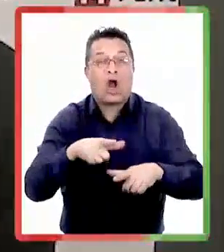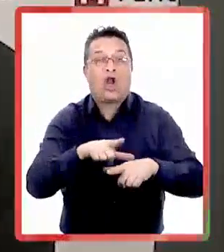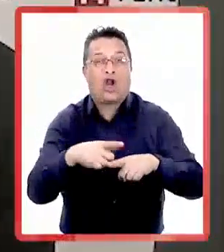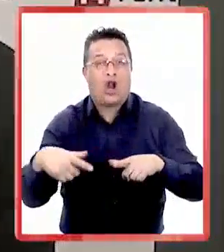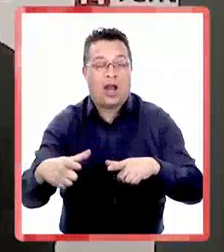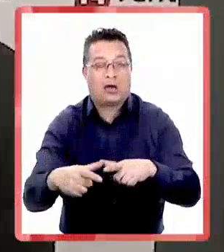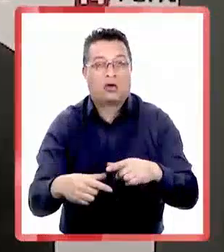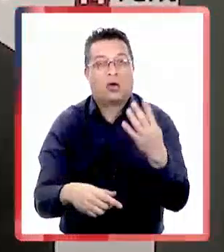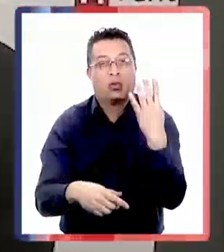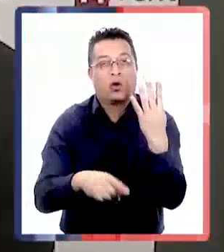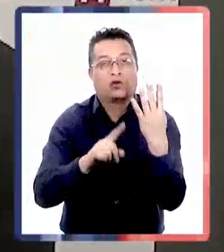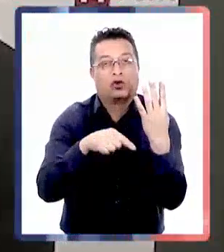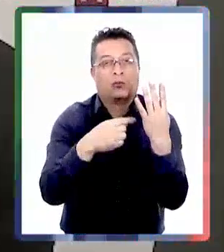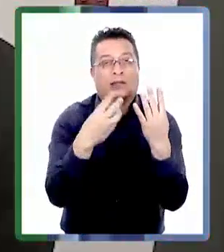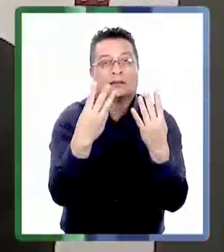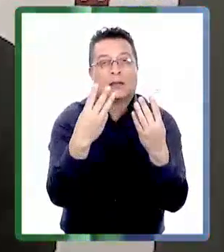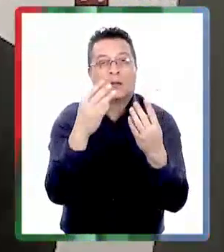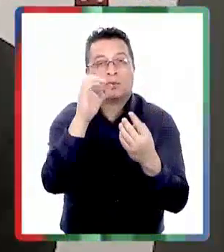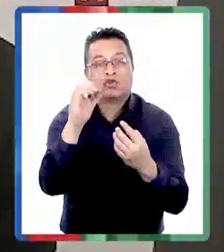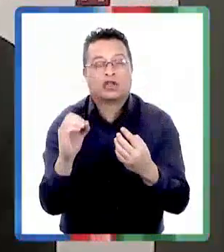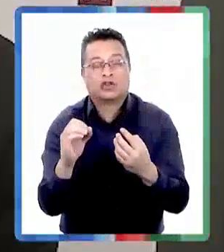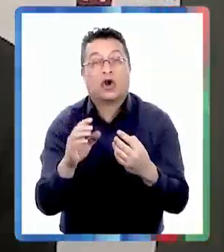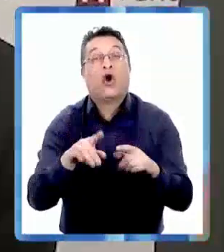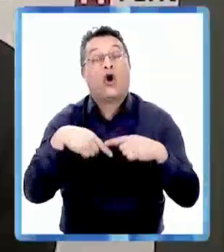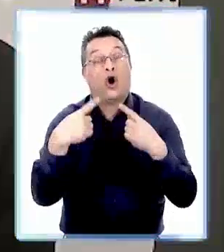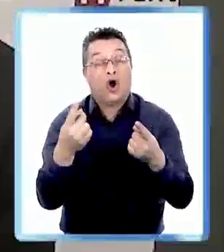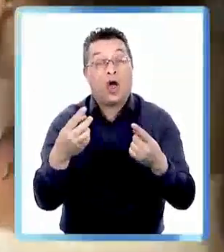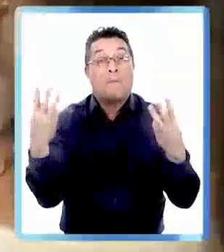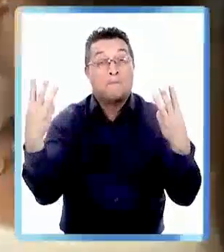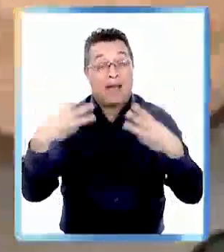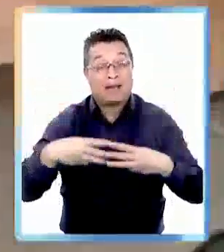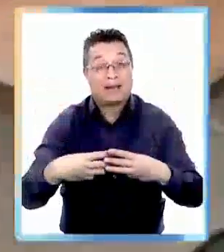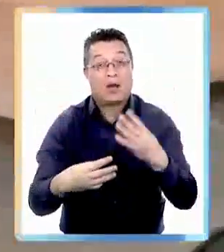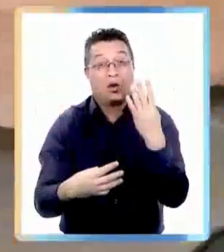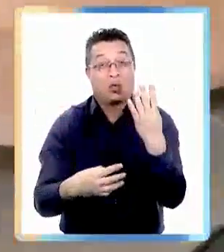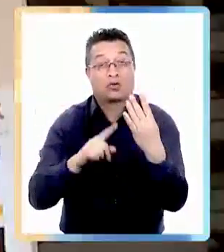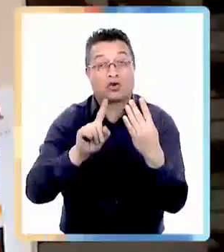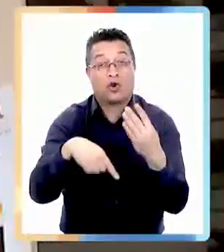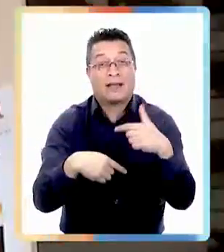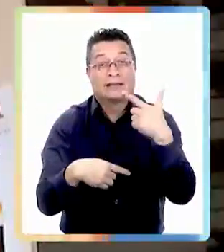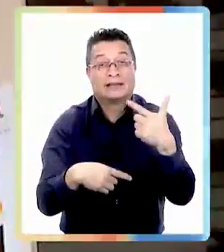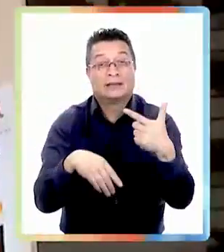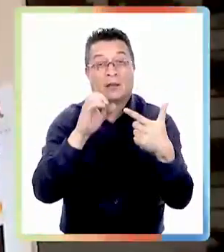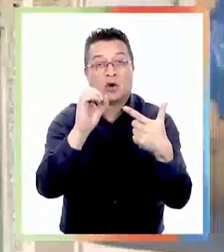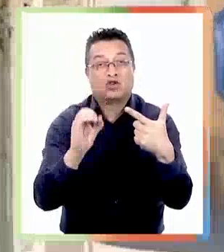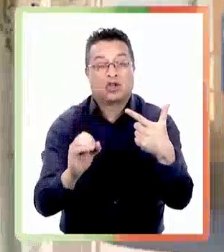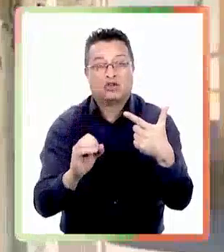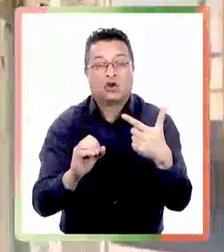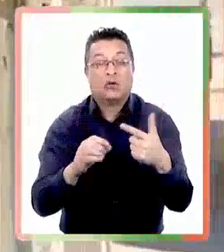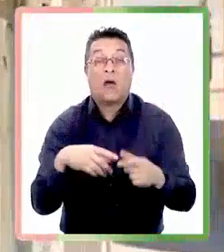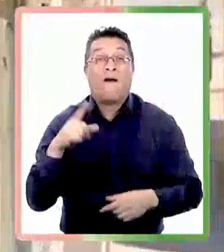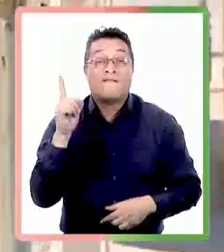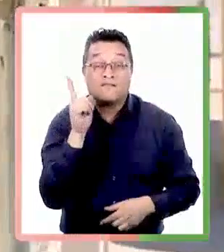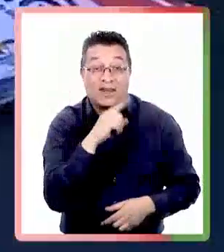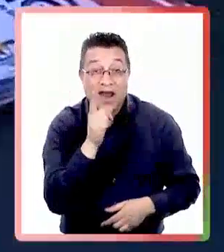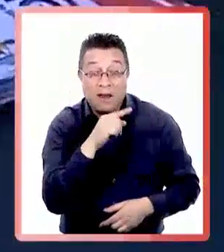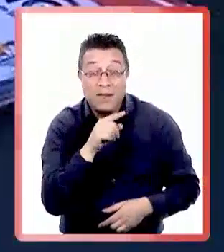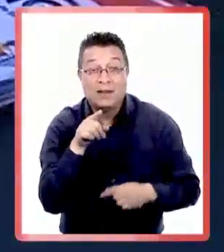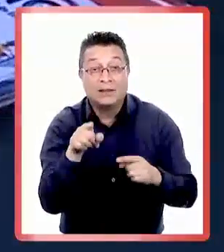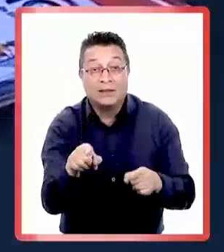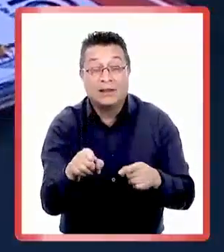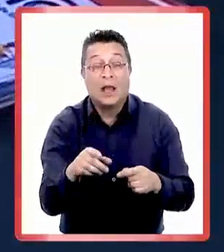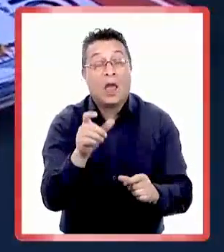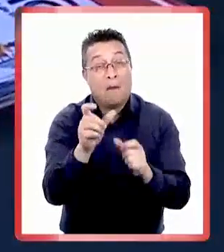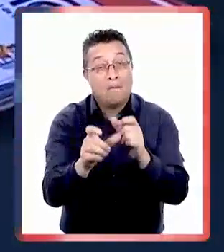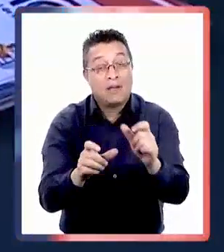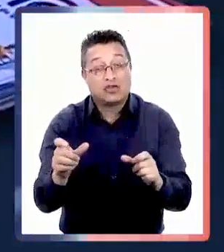Lagos con 4,3% seguía de Magallanes con 4,7% finalmente el alza en las